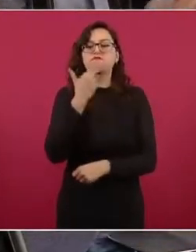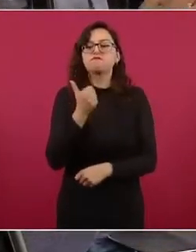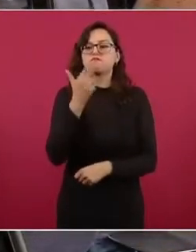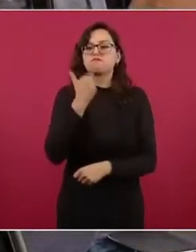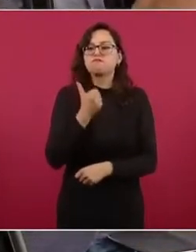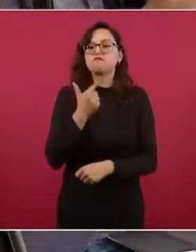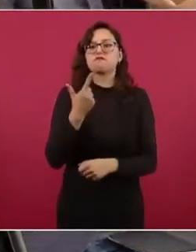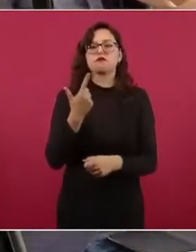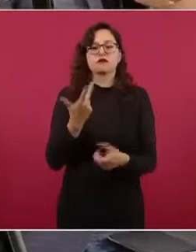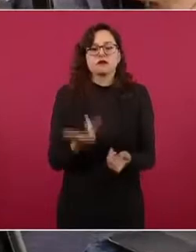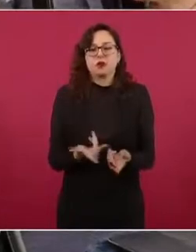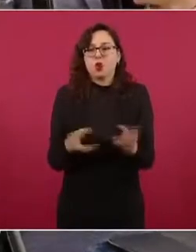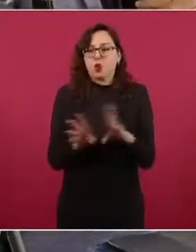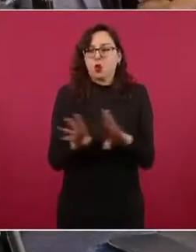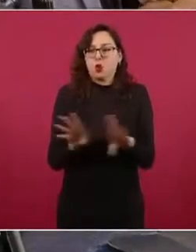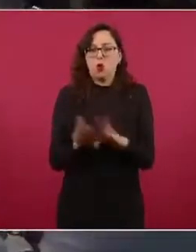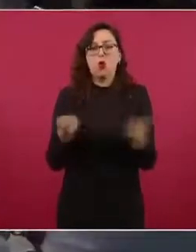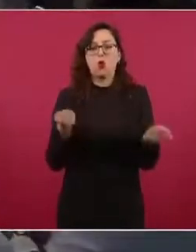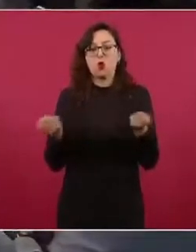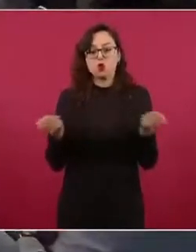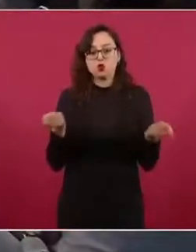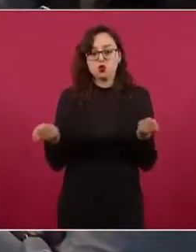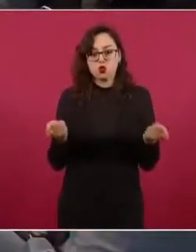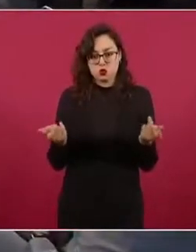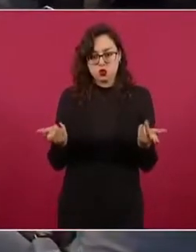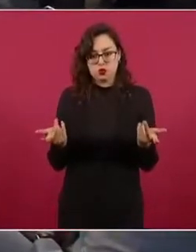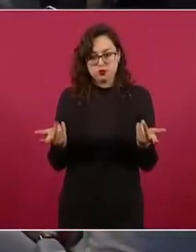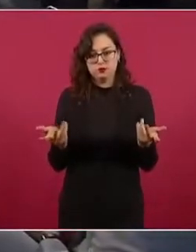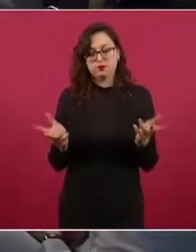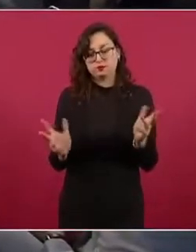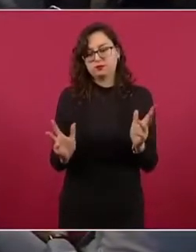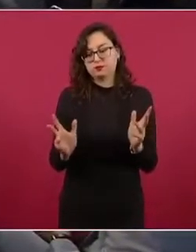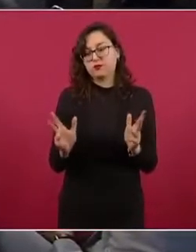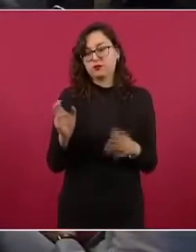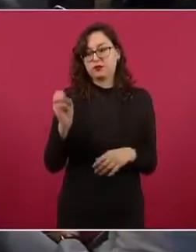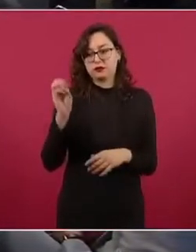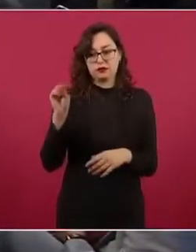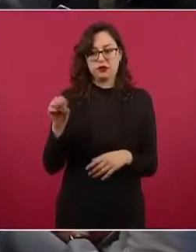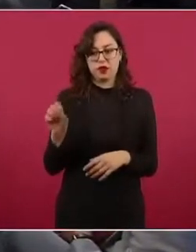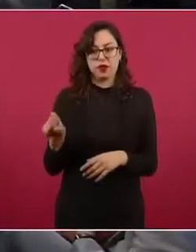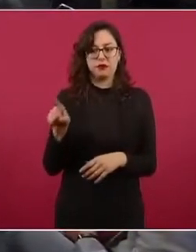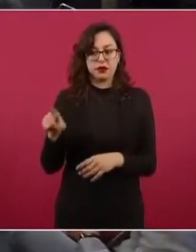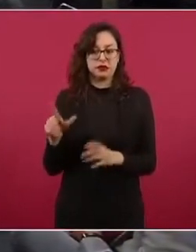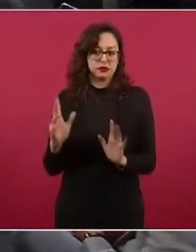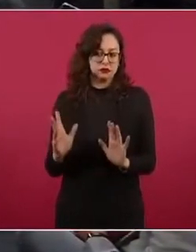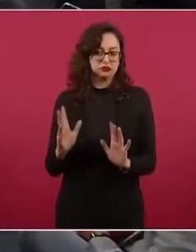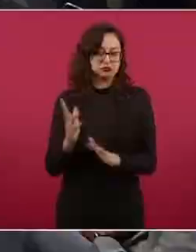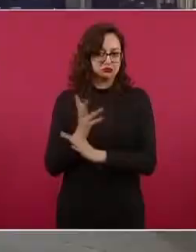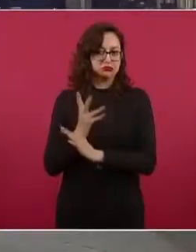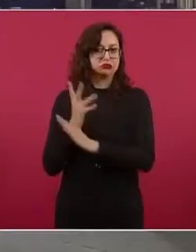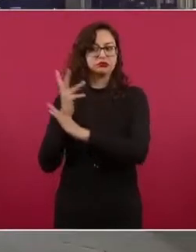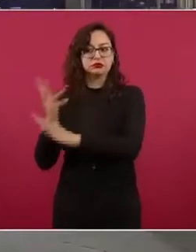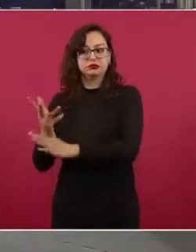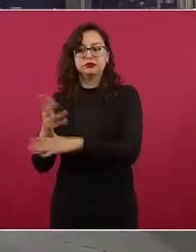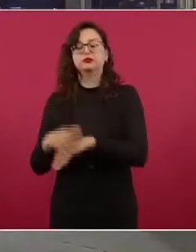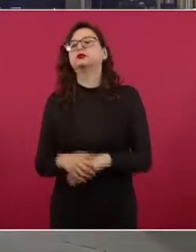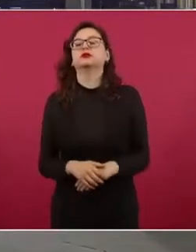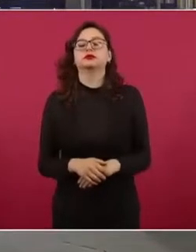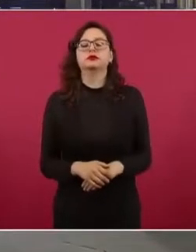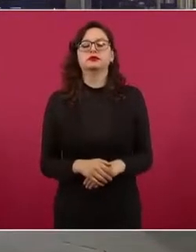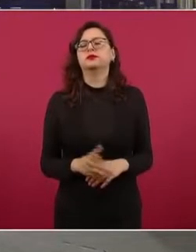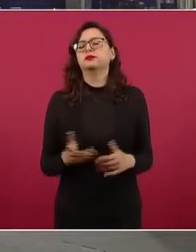mellitus. Yo quisiera saber si México en esta reunión adquirió algún compromiso o a qué serie de